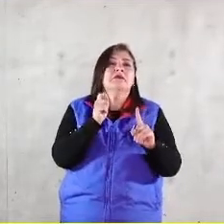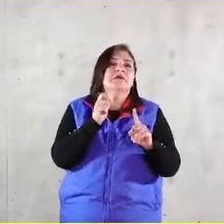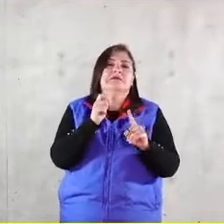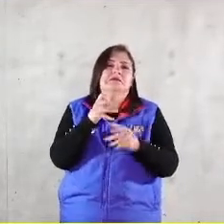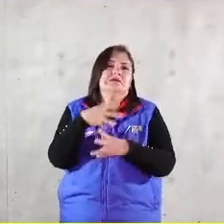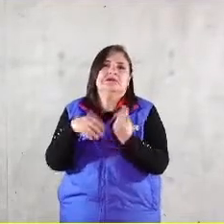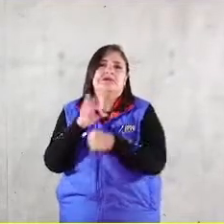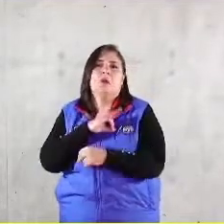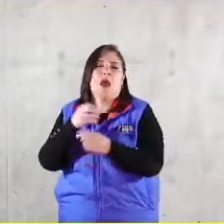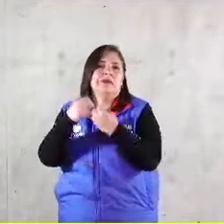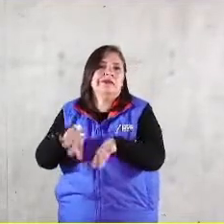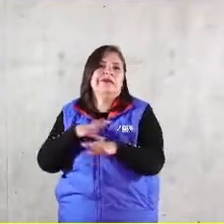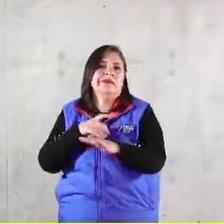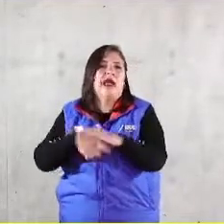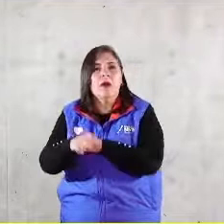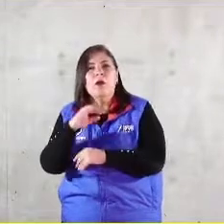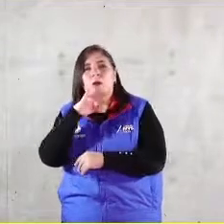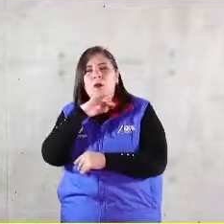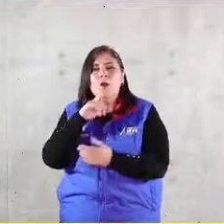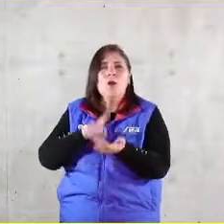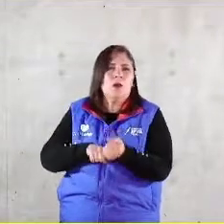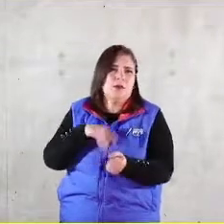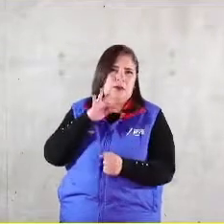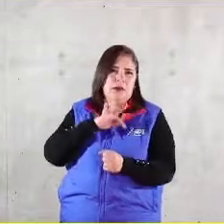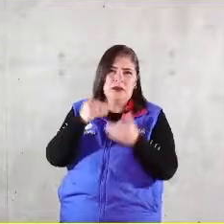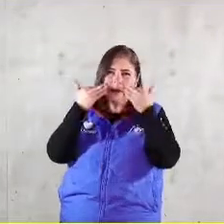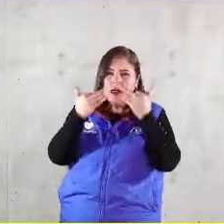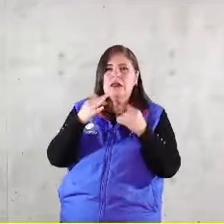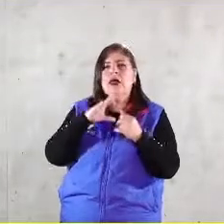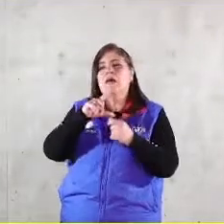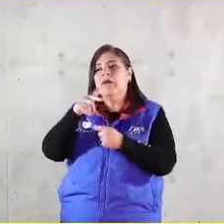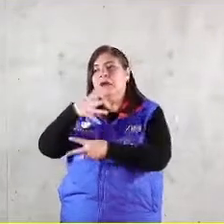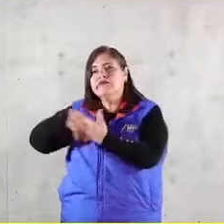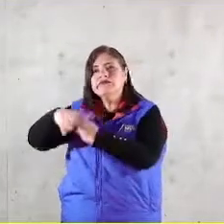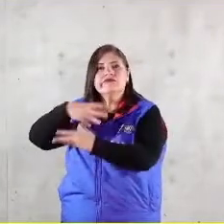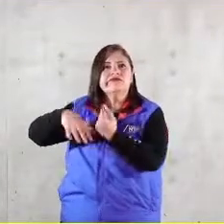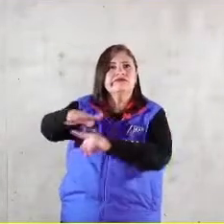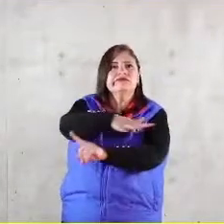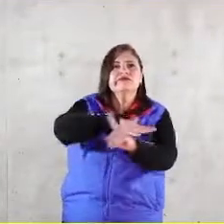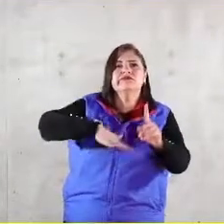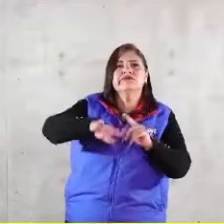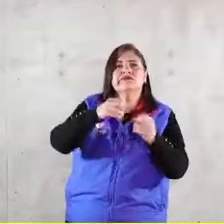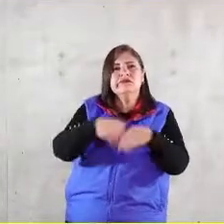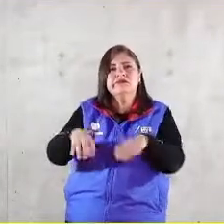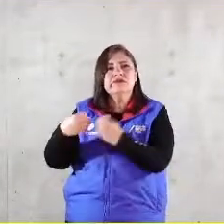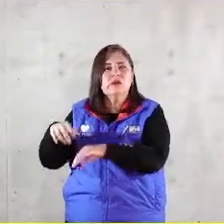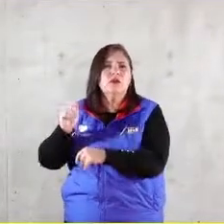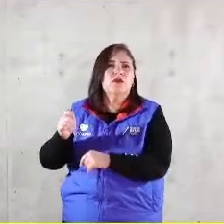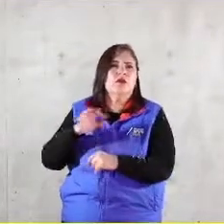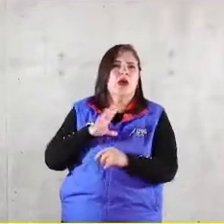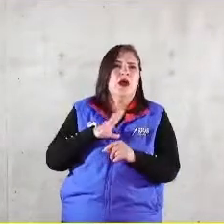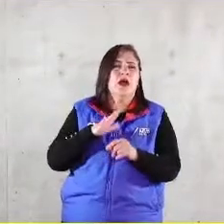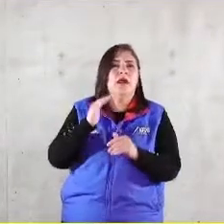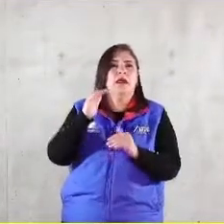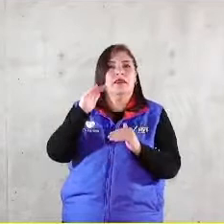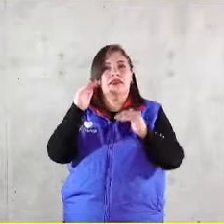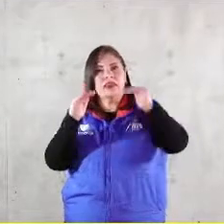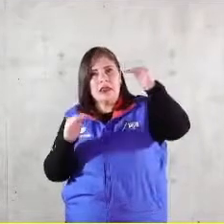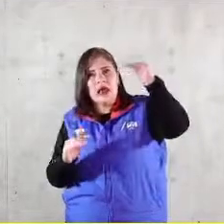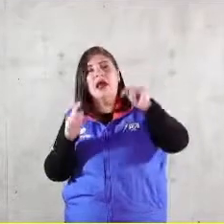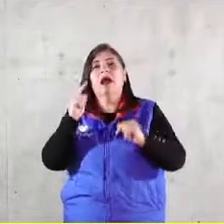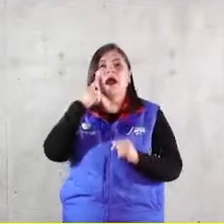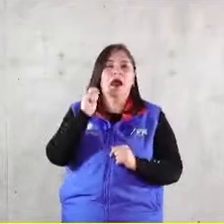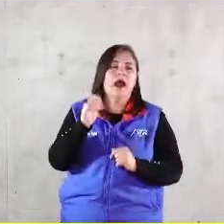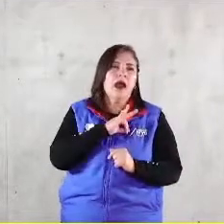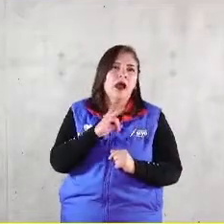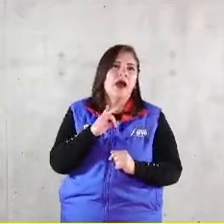presente. Y las consecuencias sociales que todos conocemos. La cohesión social, la polarización que por desgracia estamos asistiendo